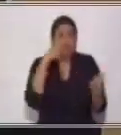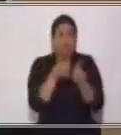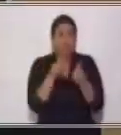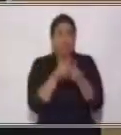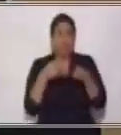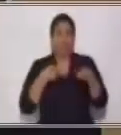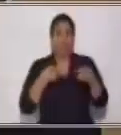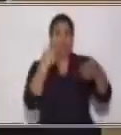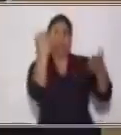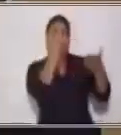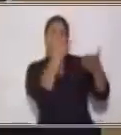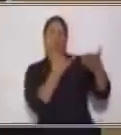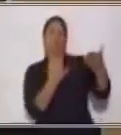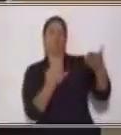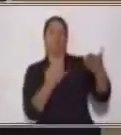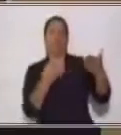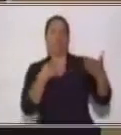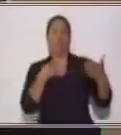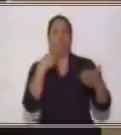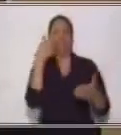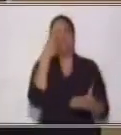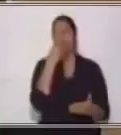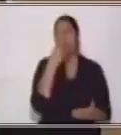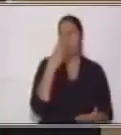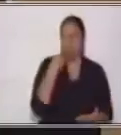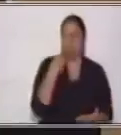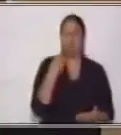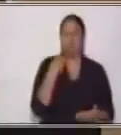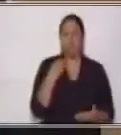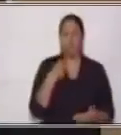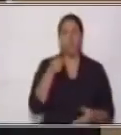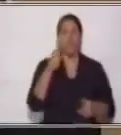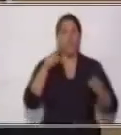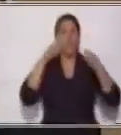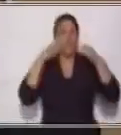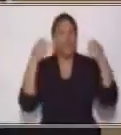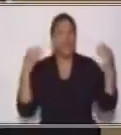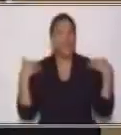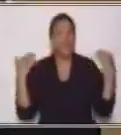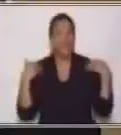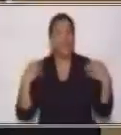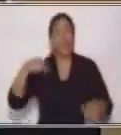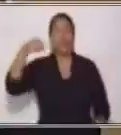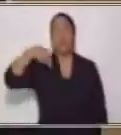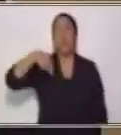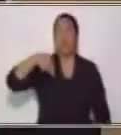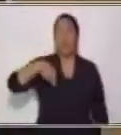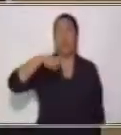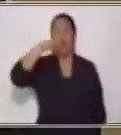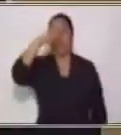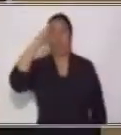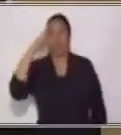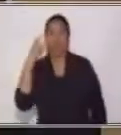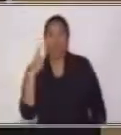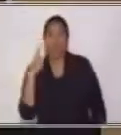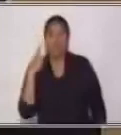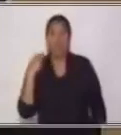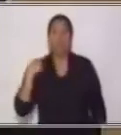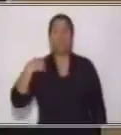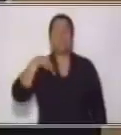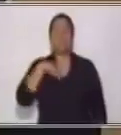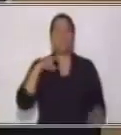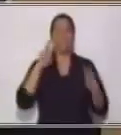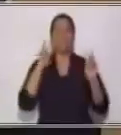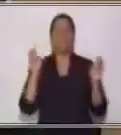Y lo van a hacer muy lindo, yo lo sé. Muy bien. Los felicito. El día de hoy trabajamos nuestro tema